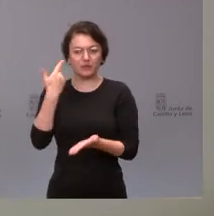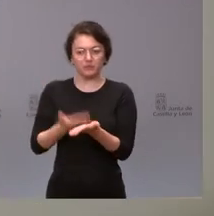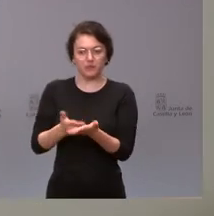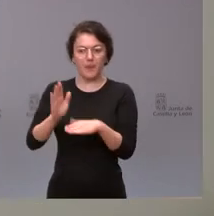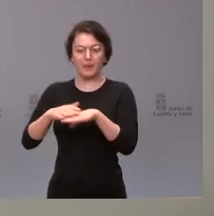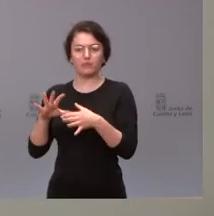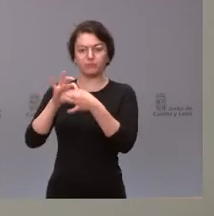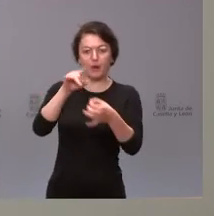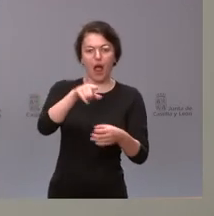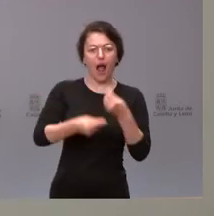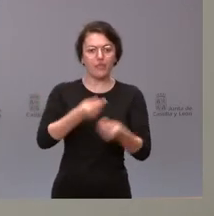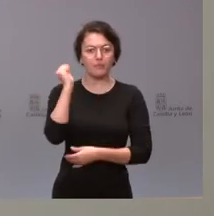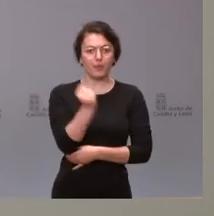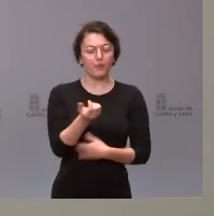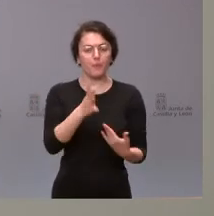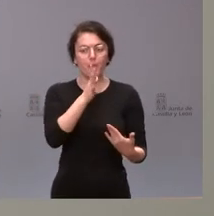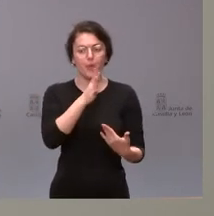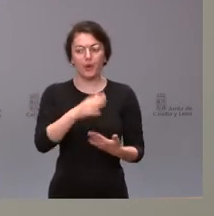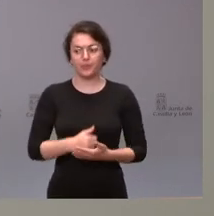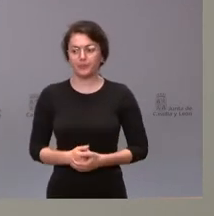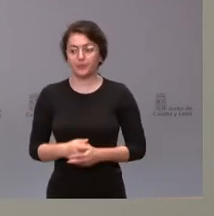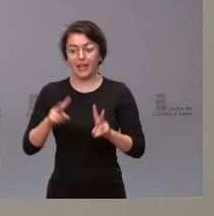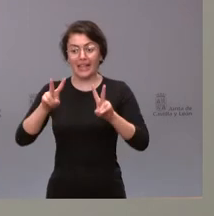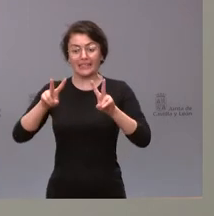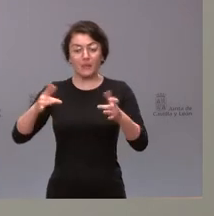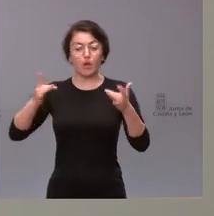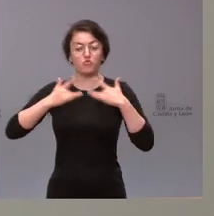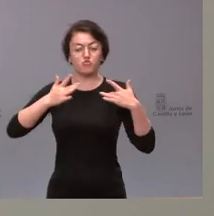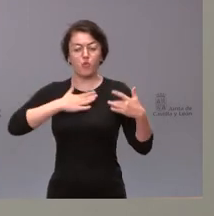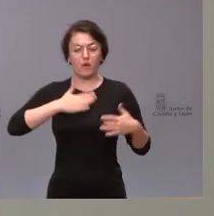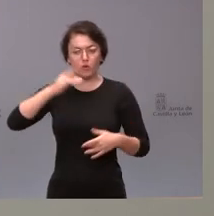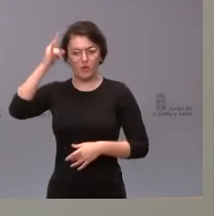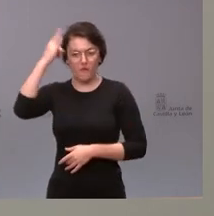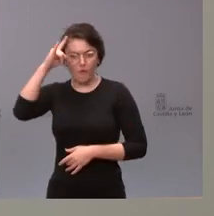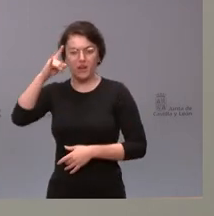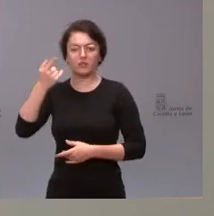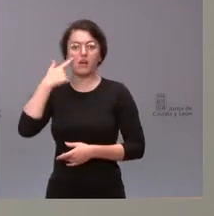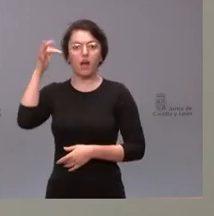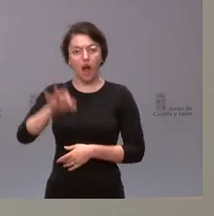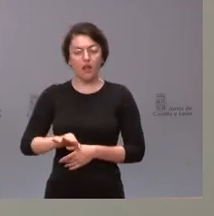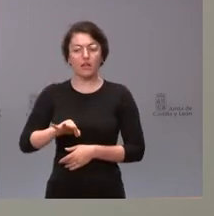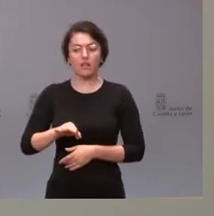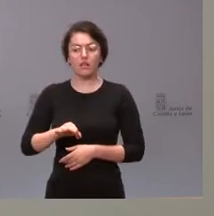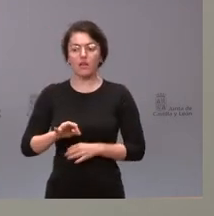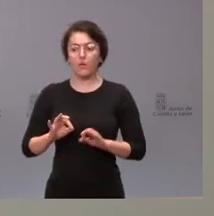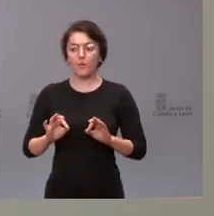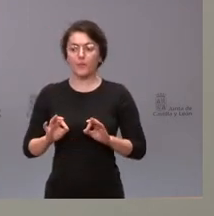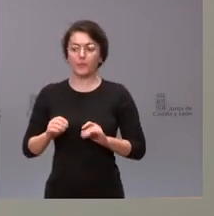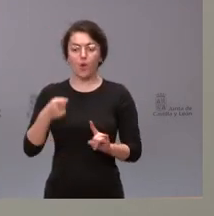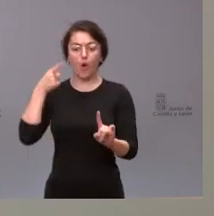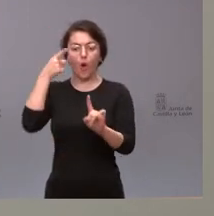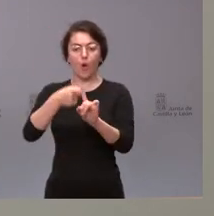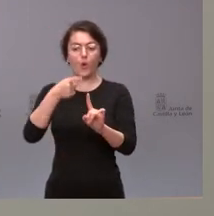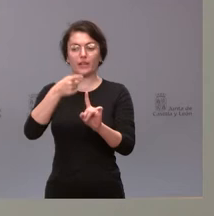Sí, gracias a usted. Bueno, en relación con la tuberculosis bovina, desde aquí reiteramos nuestro objetivo básico de